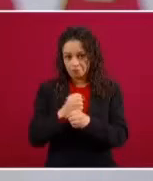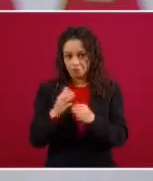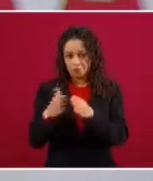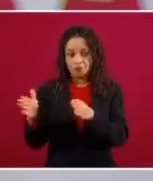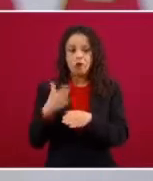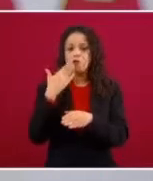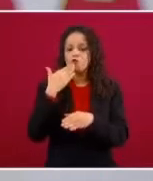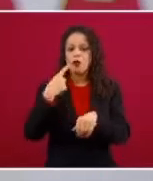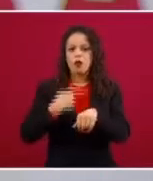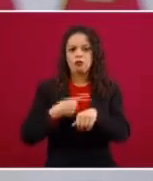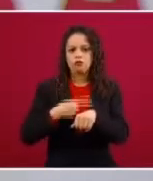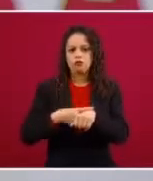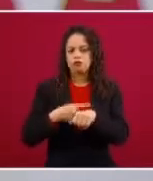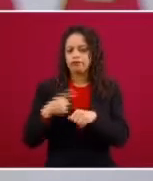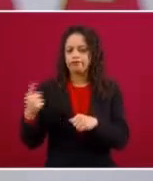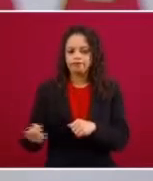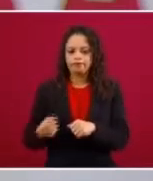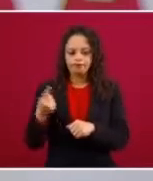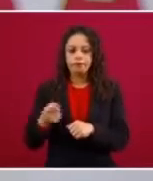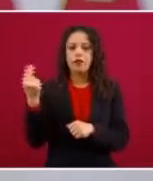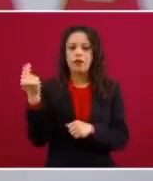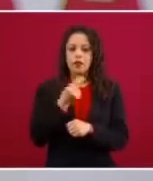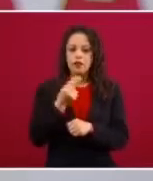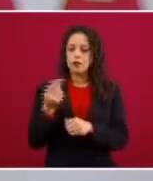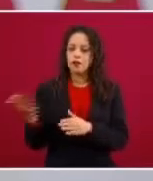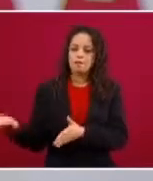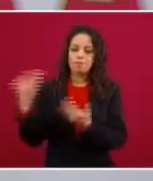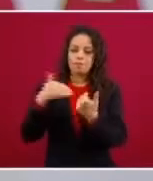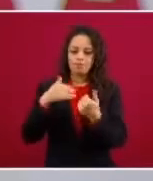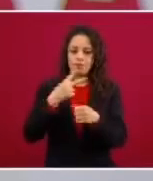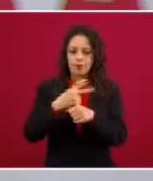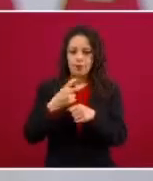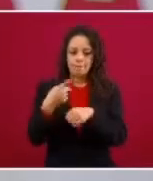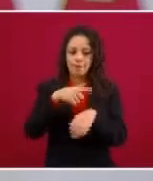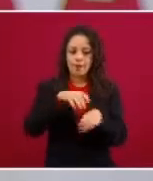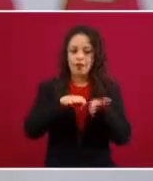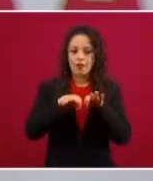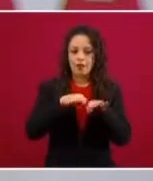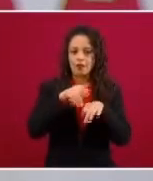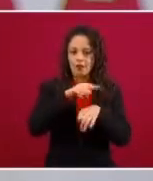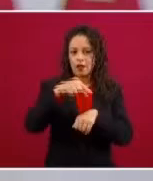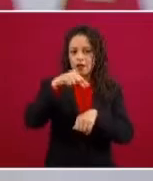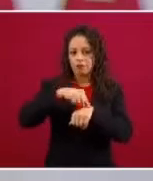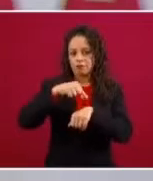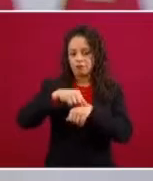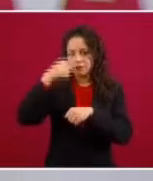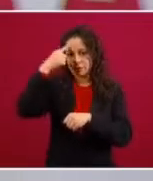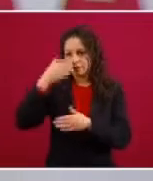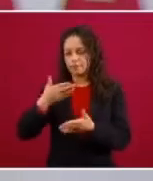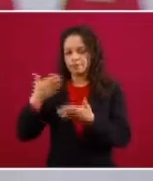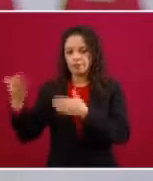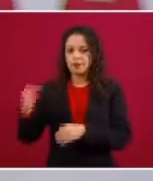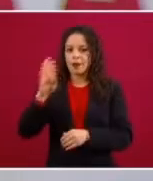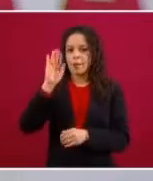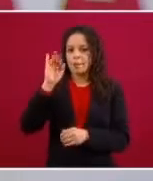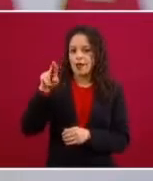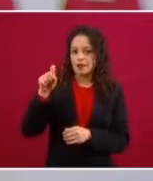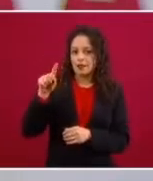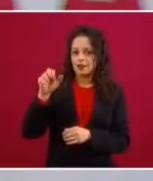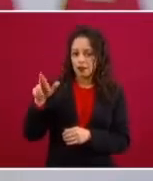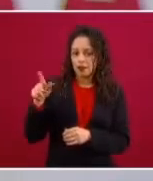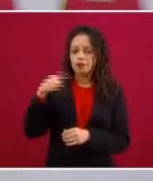a que se unan a médicos del bienestar. Este personal estará debidamente protegido